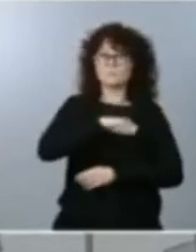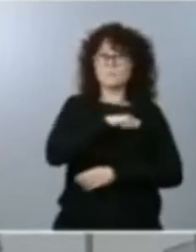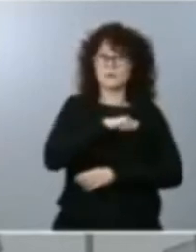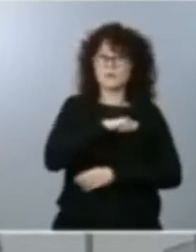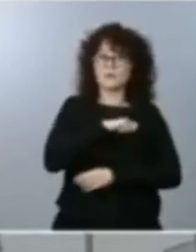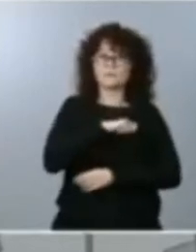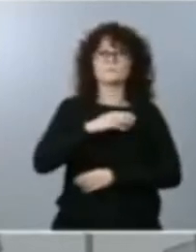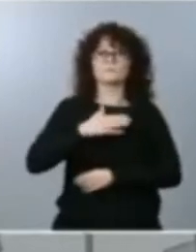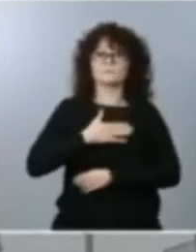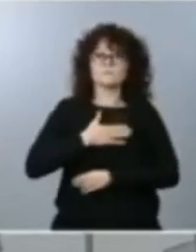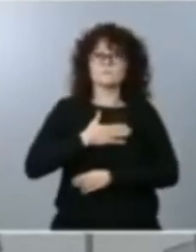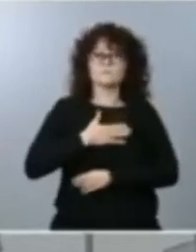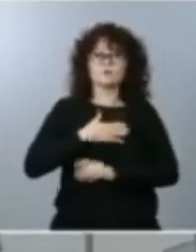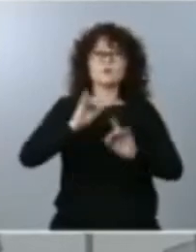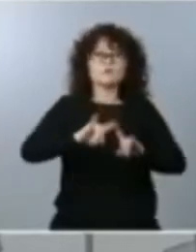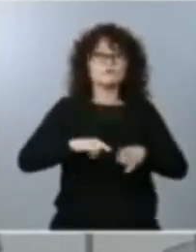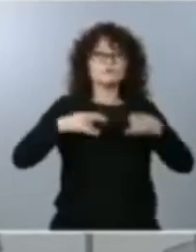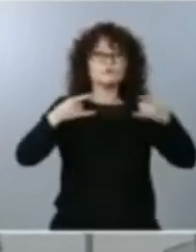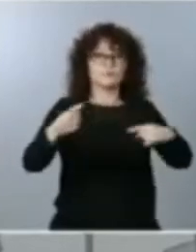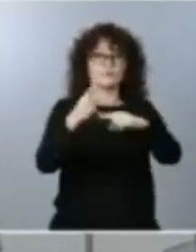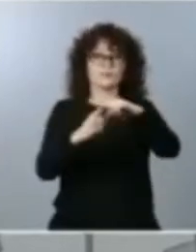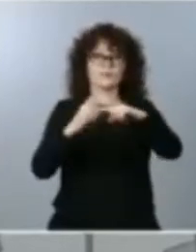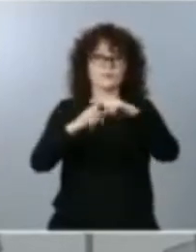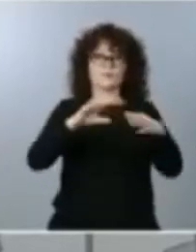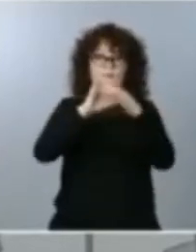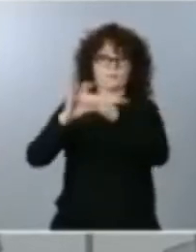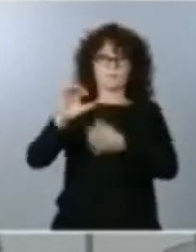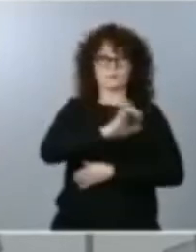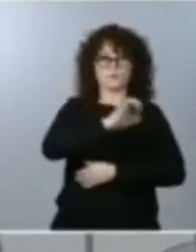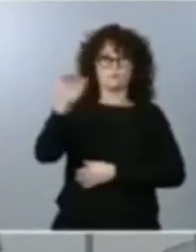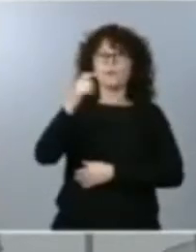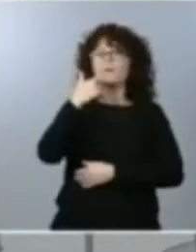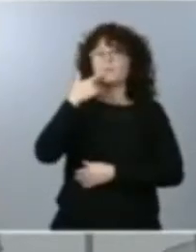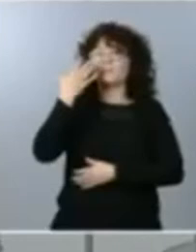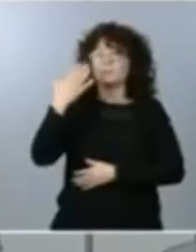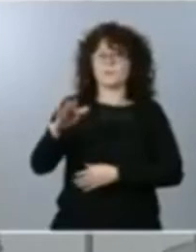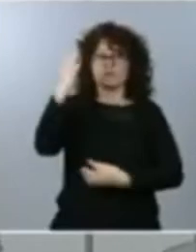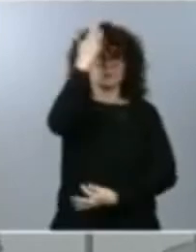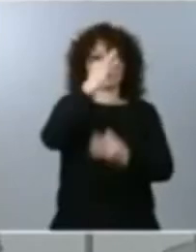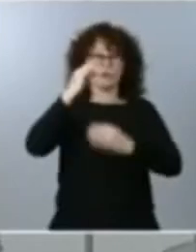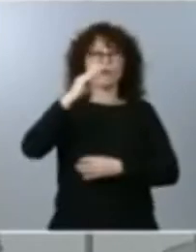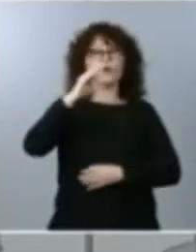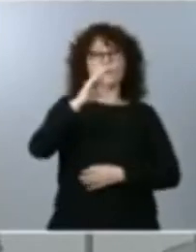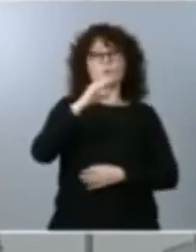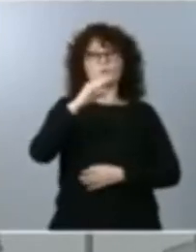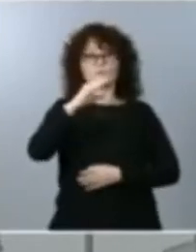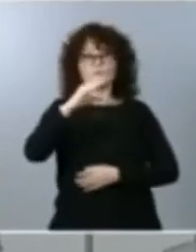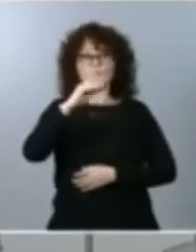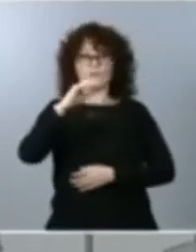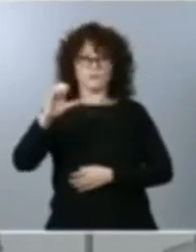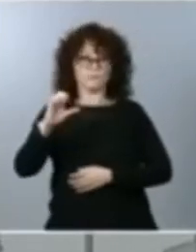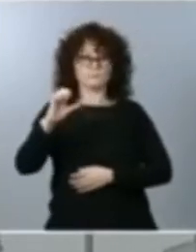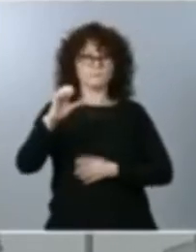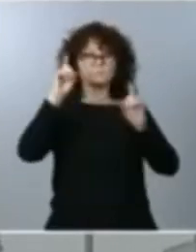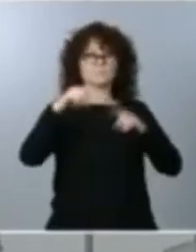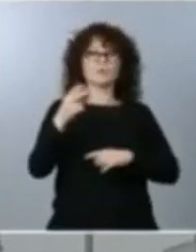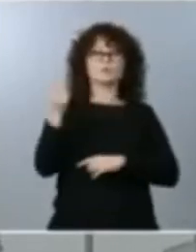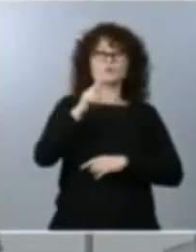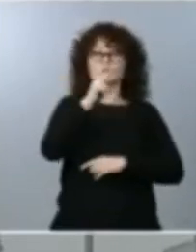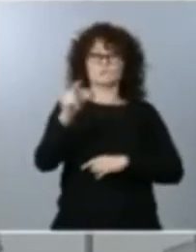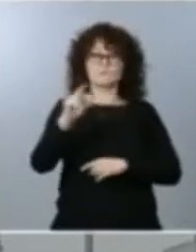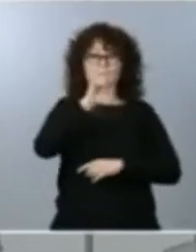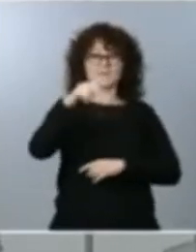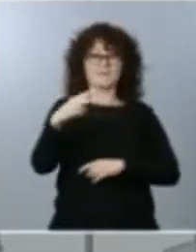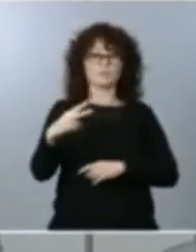duplica ya la media de la Unión Europea según los datos de la OCDE invertimos 220 euros por persona